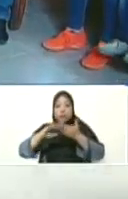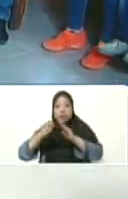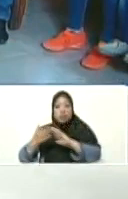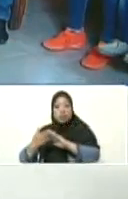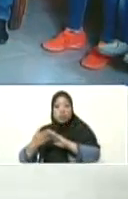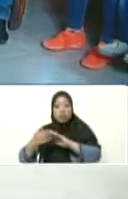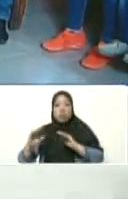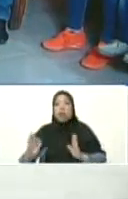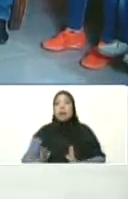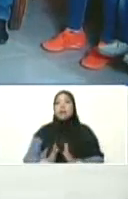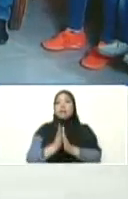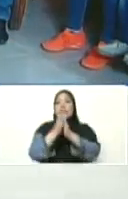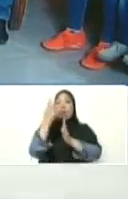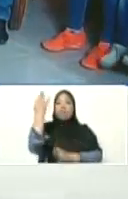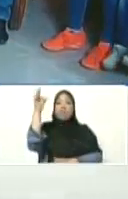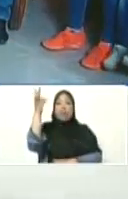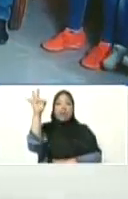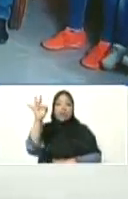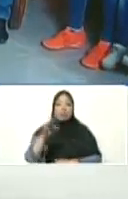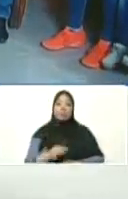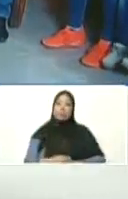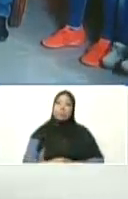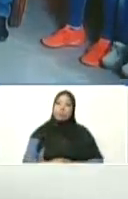adelante dímelo todo